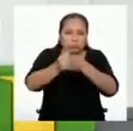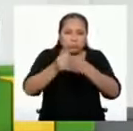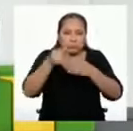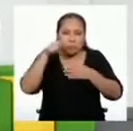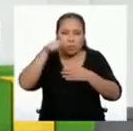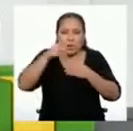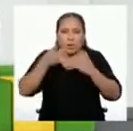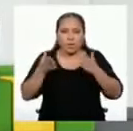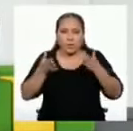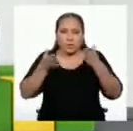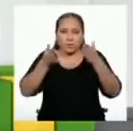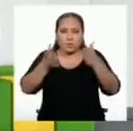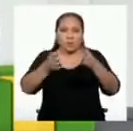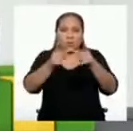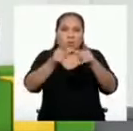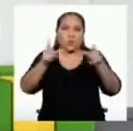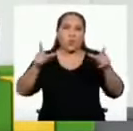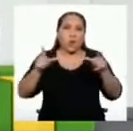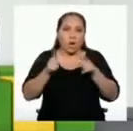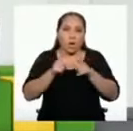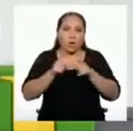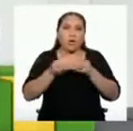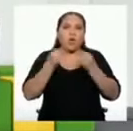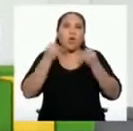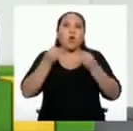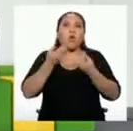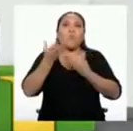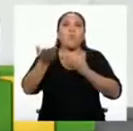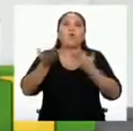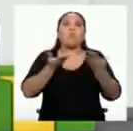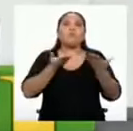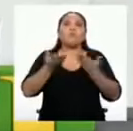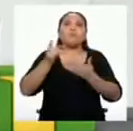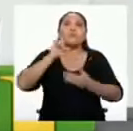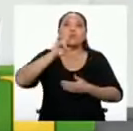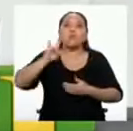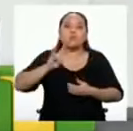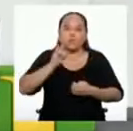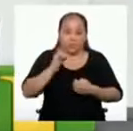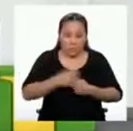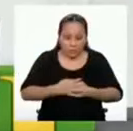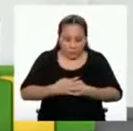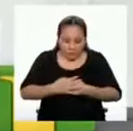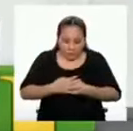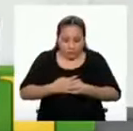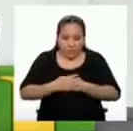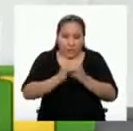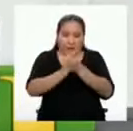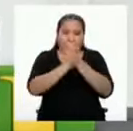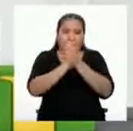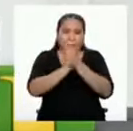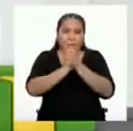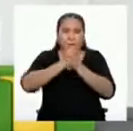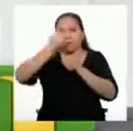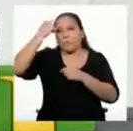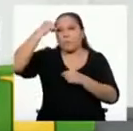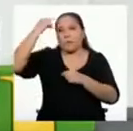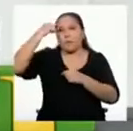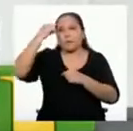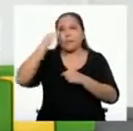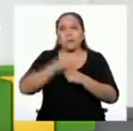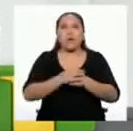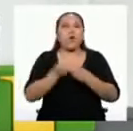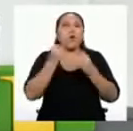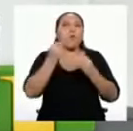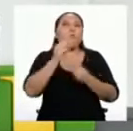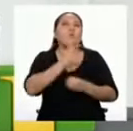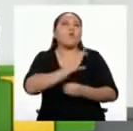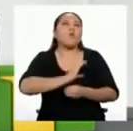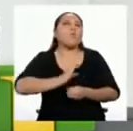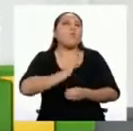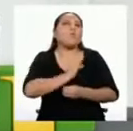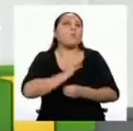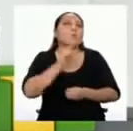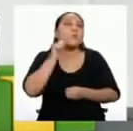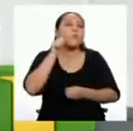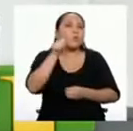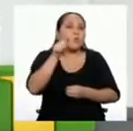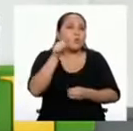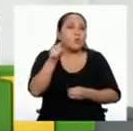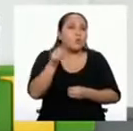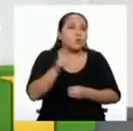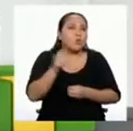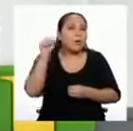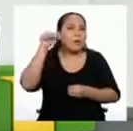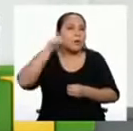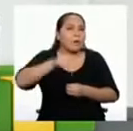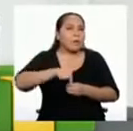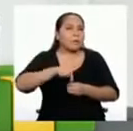espacios y de nosotras y nosotros en ellos. Amigas y amigos, piensen un momento en sus comportamientos en los espacios públicos